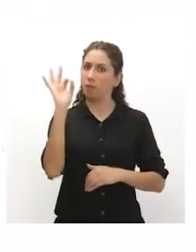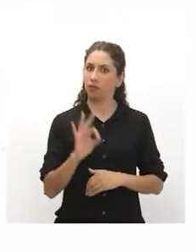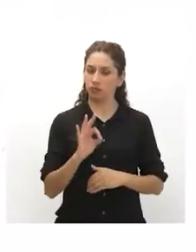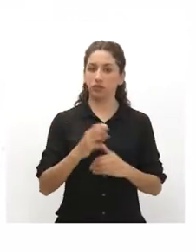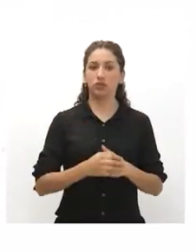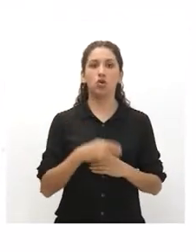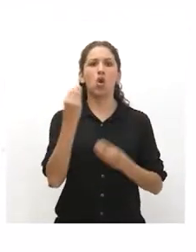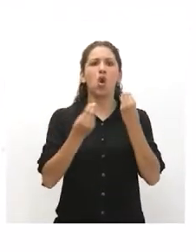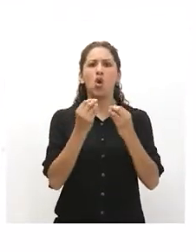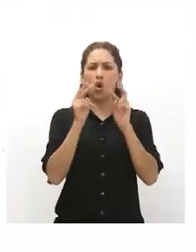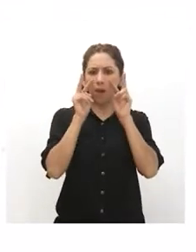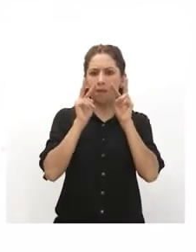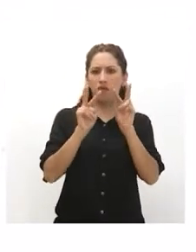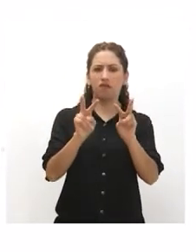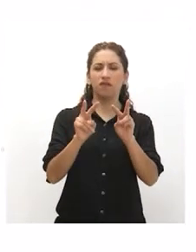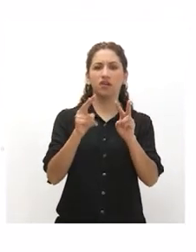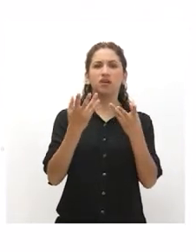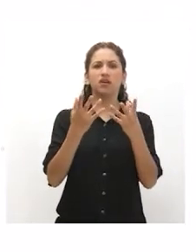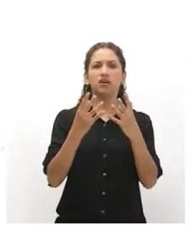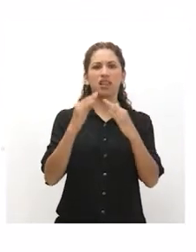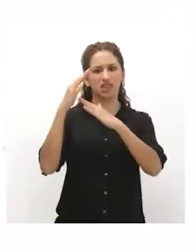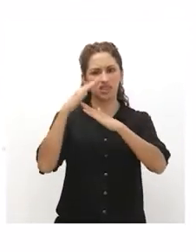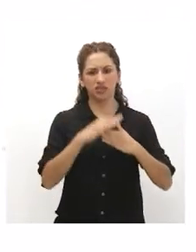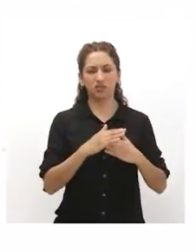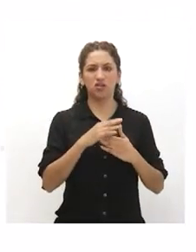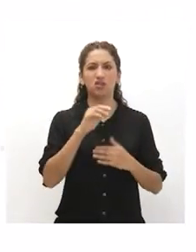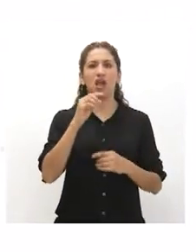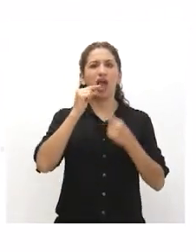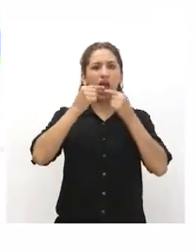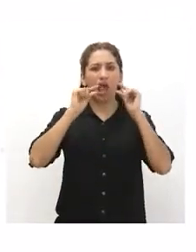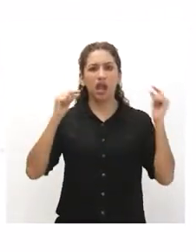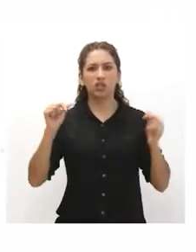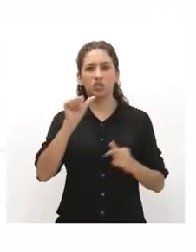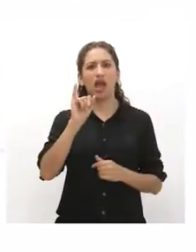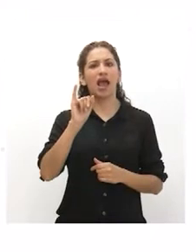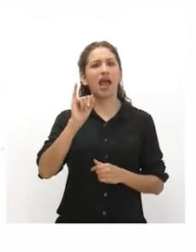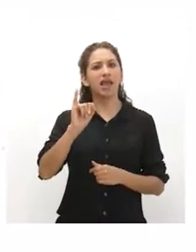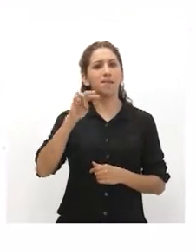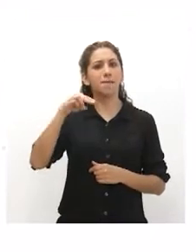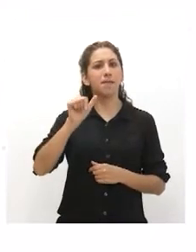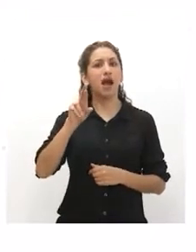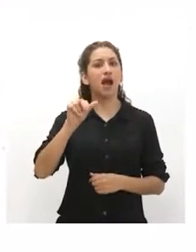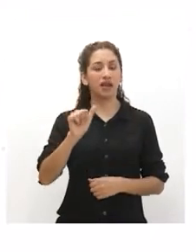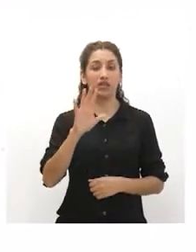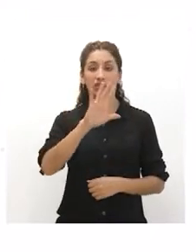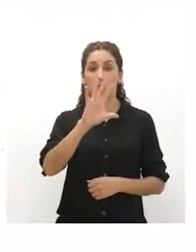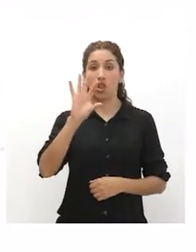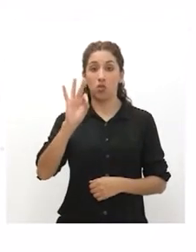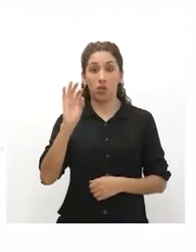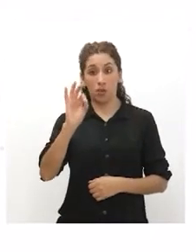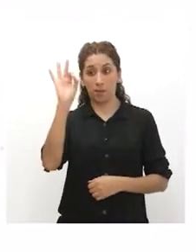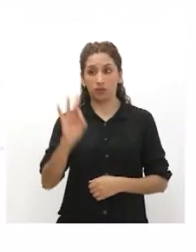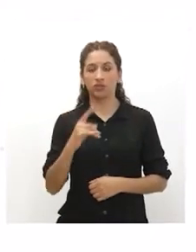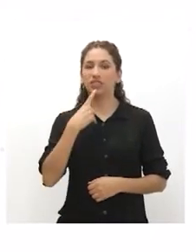¿Cómo se percibe la discriminación hacia la población quechua y aymara? El 59% percibe que la población